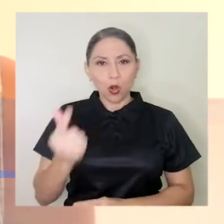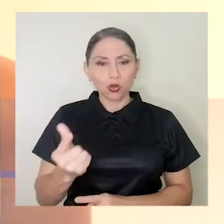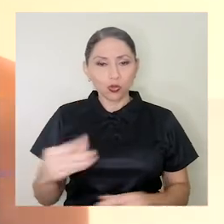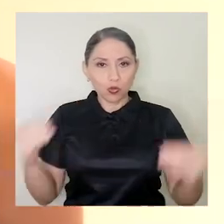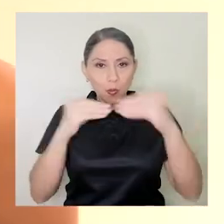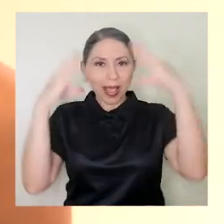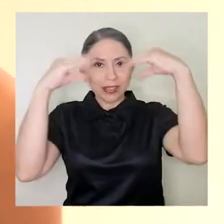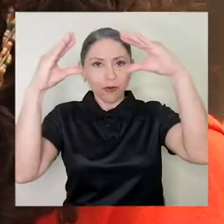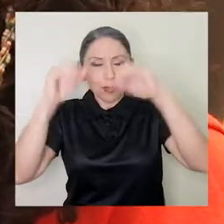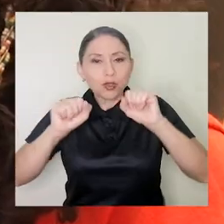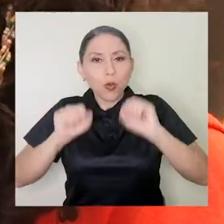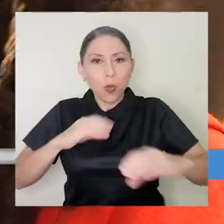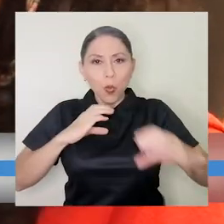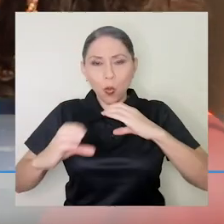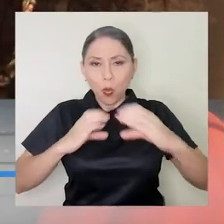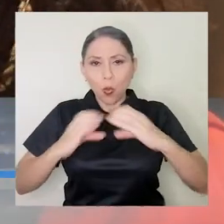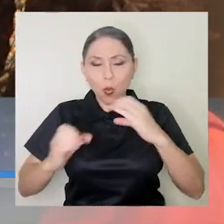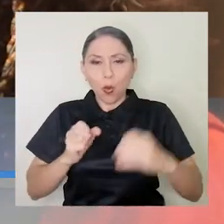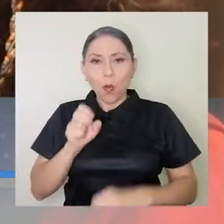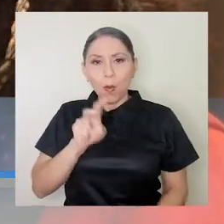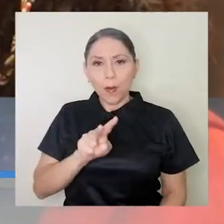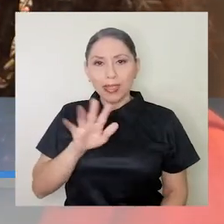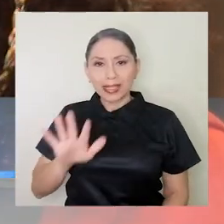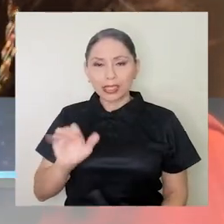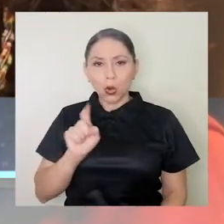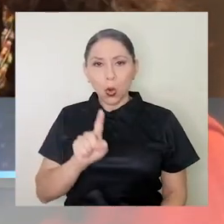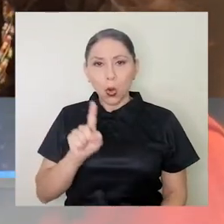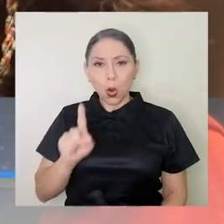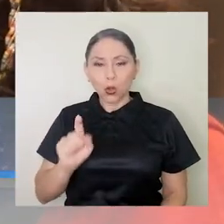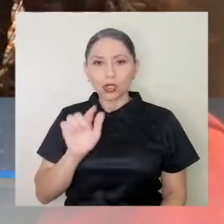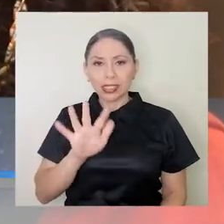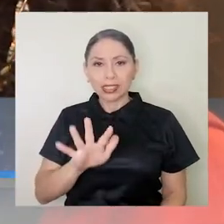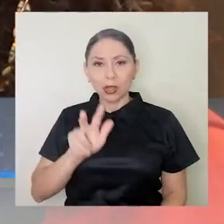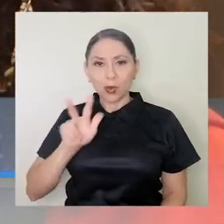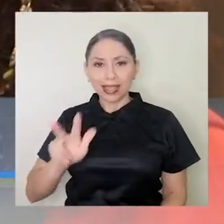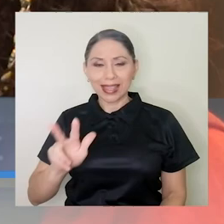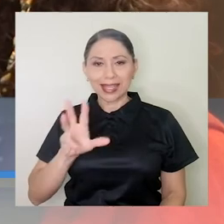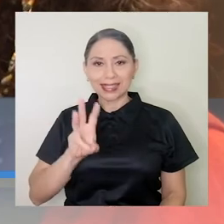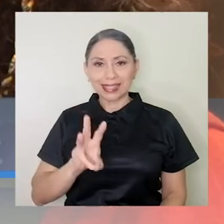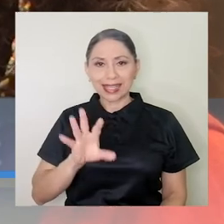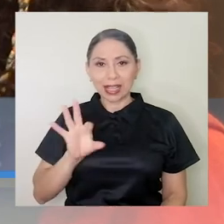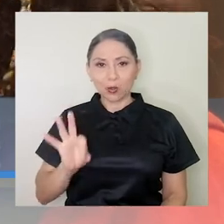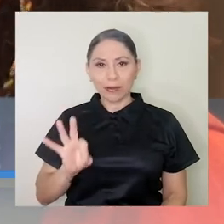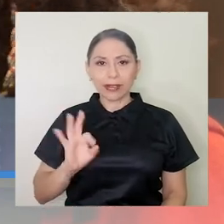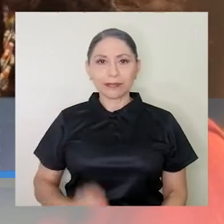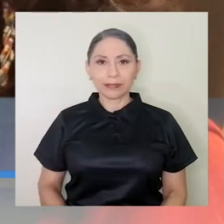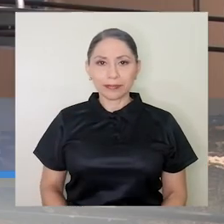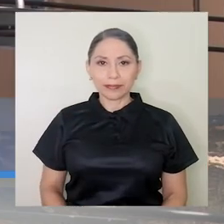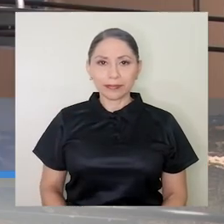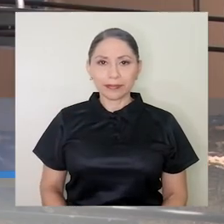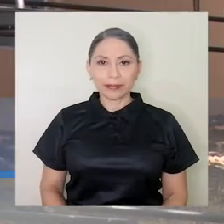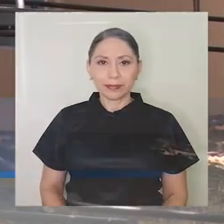Para más información, puede comunicarse al 25 11 53 69.